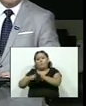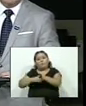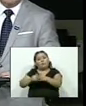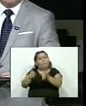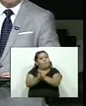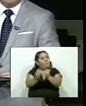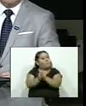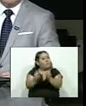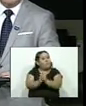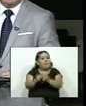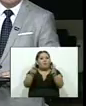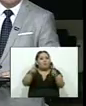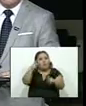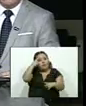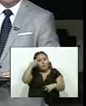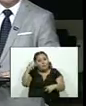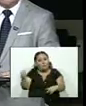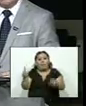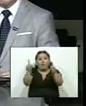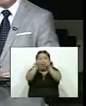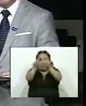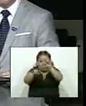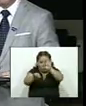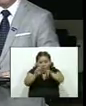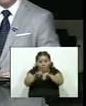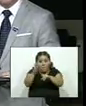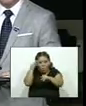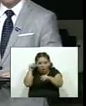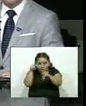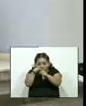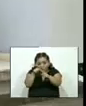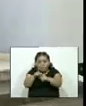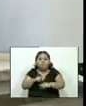incrementaron los casos de violencia digital contra las mujeres